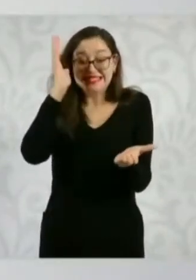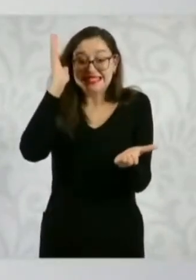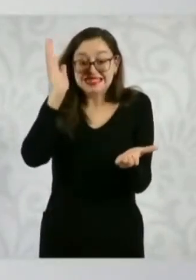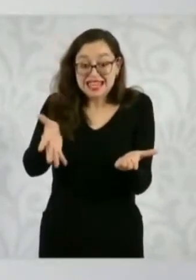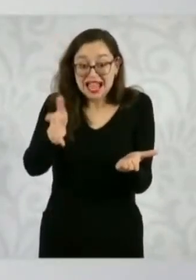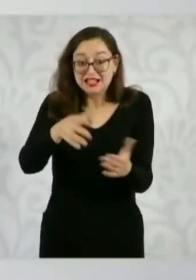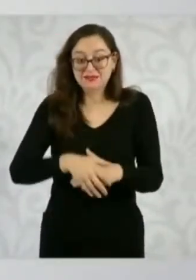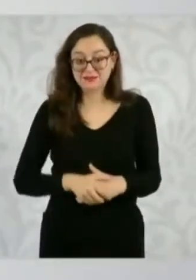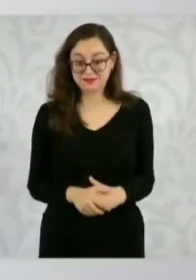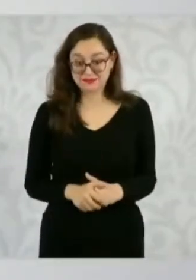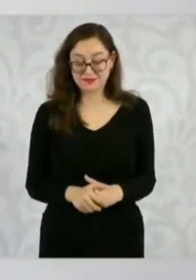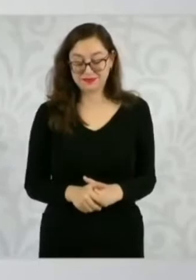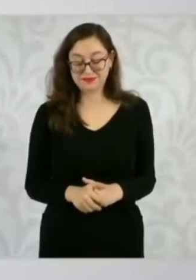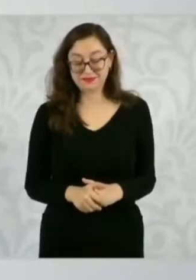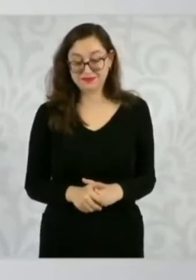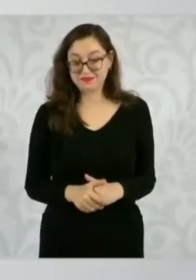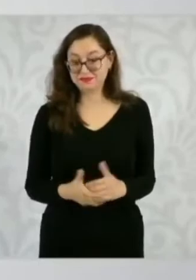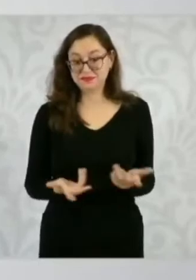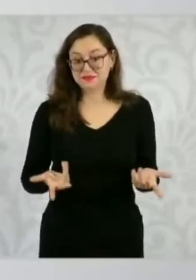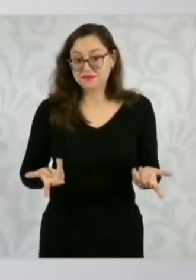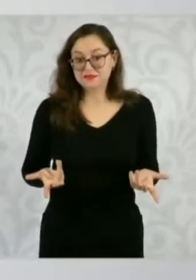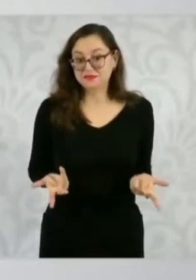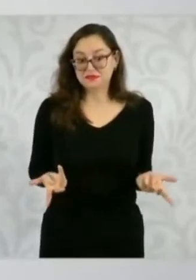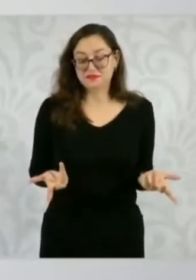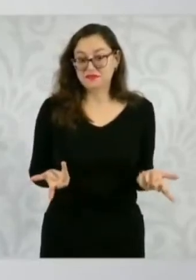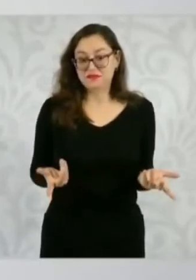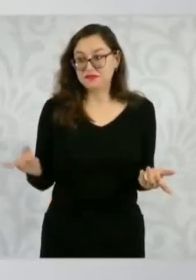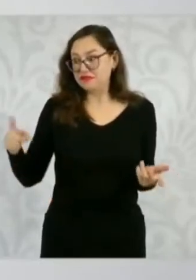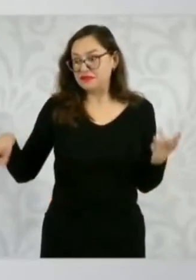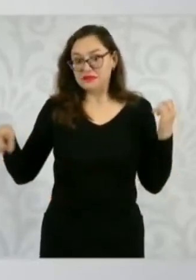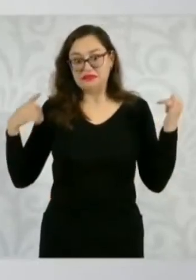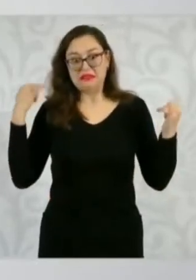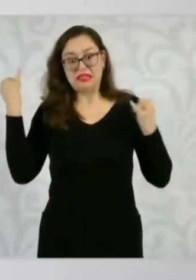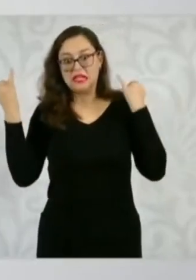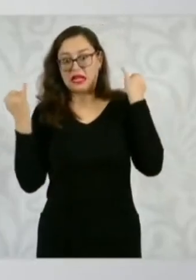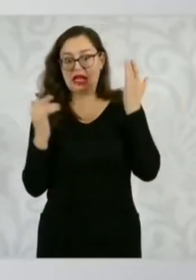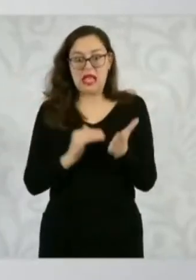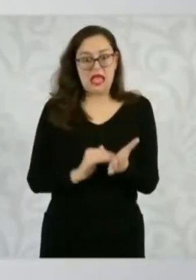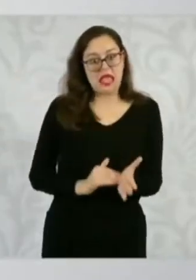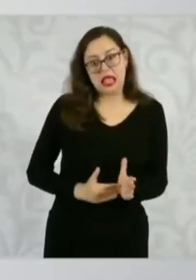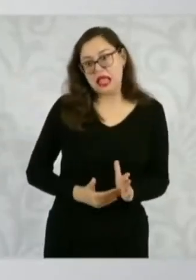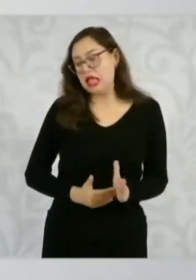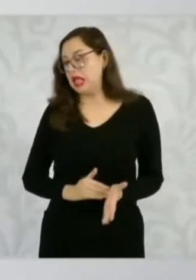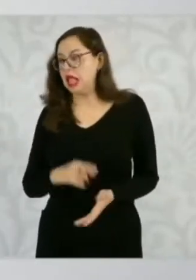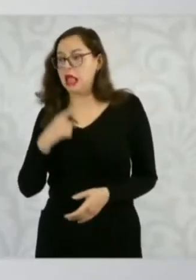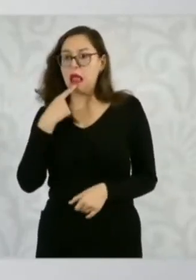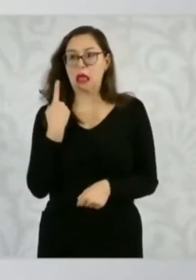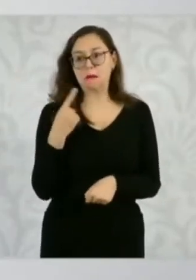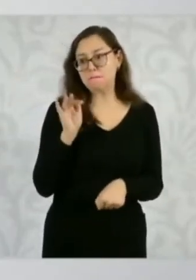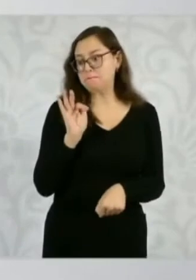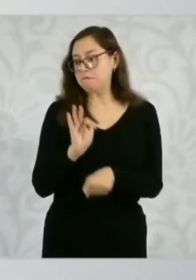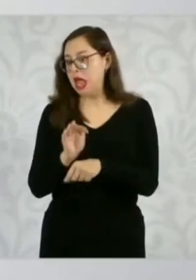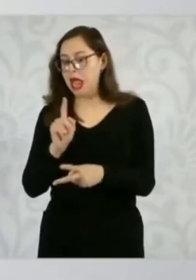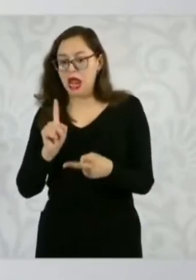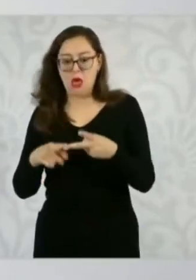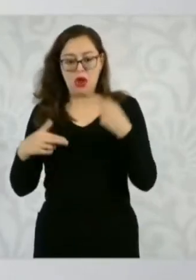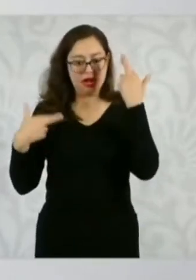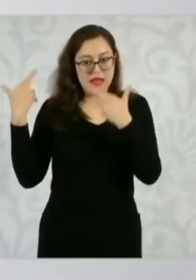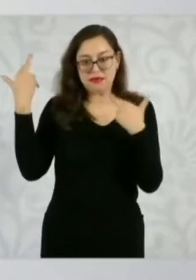Entonces, no hay pues ni de amparos o análisis